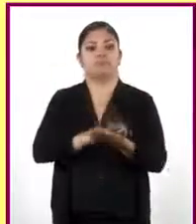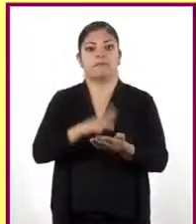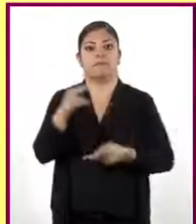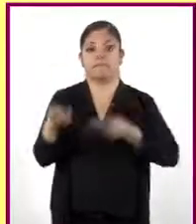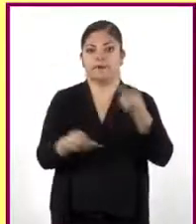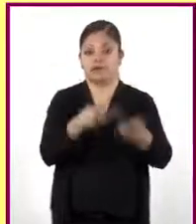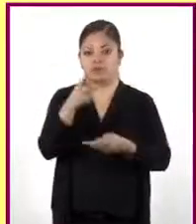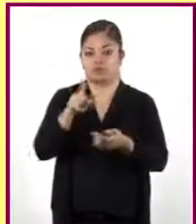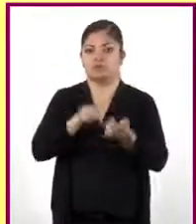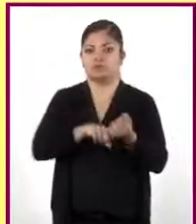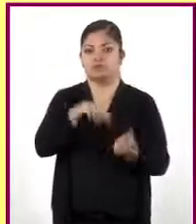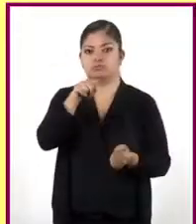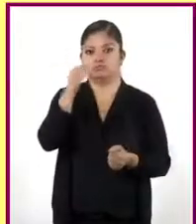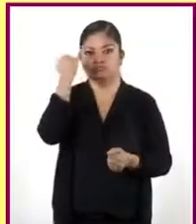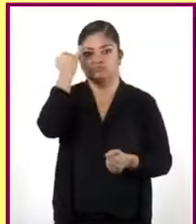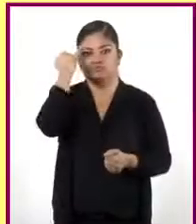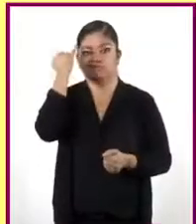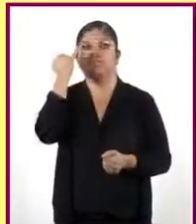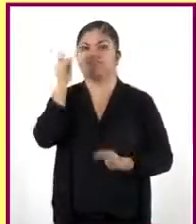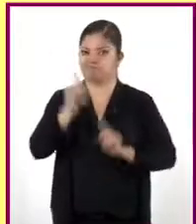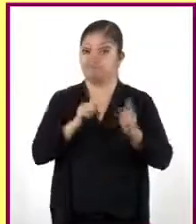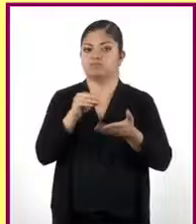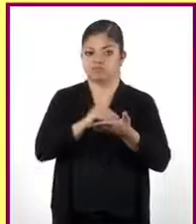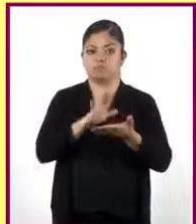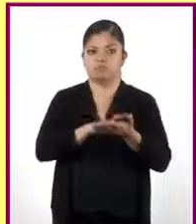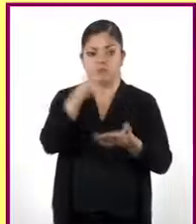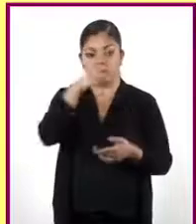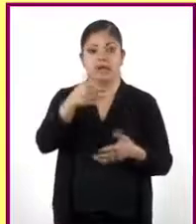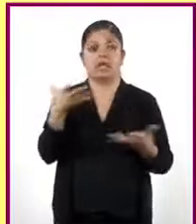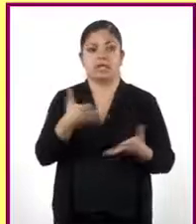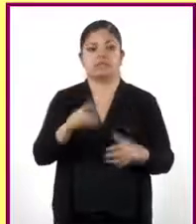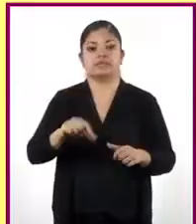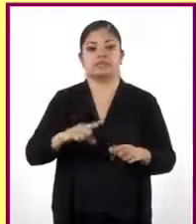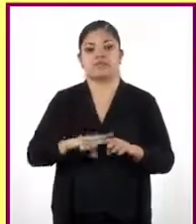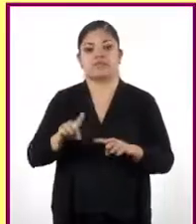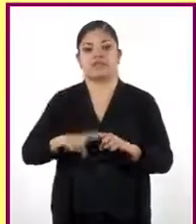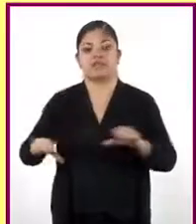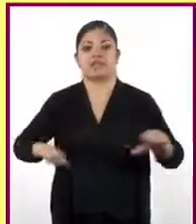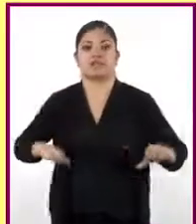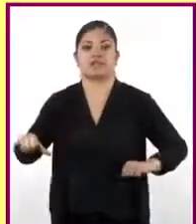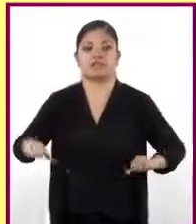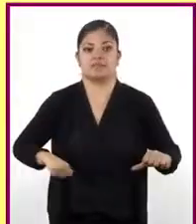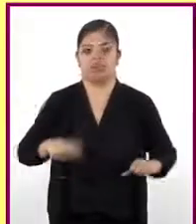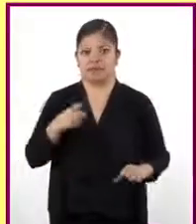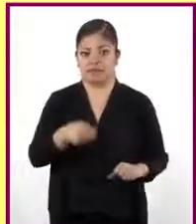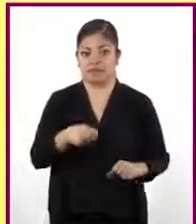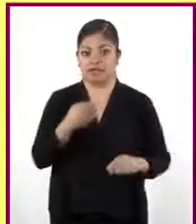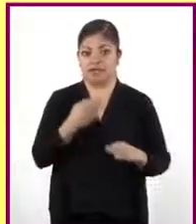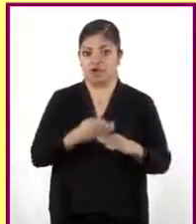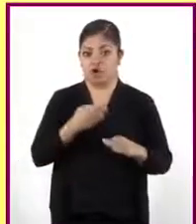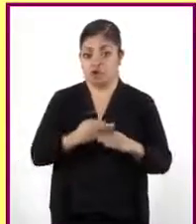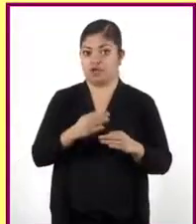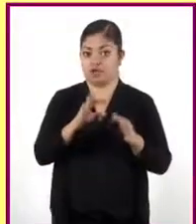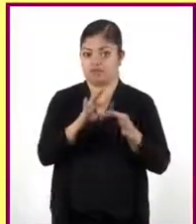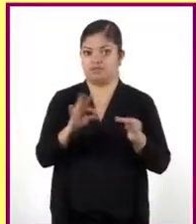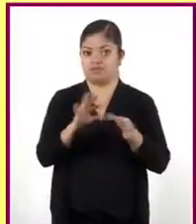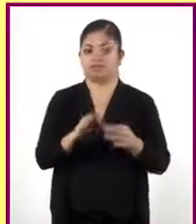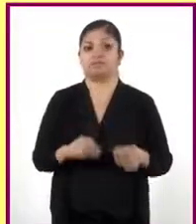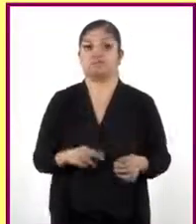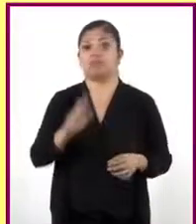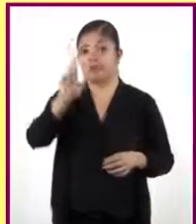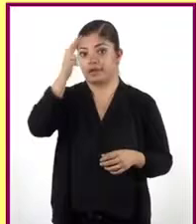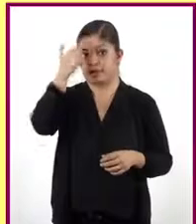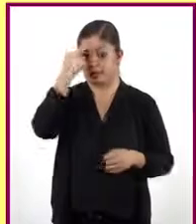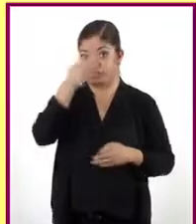preguntas que les surjan a sí mismo para que puedan realizar las actividades de esta sesión. Recuerden que todo esto lo